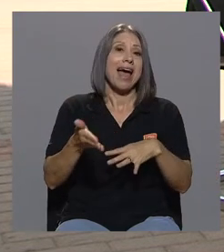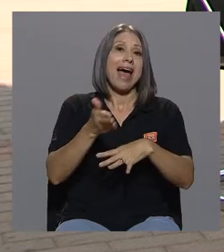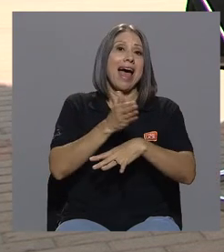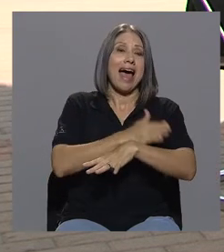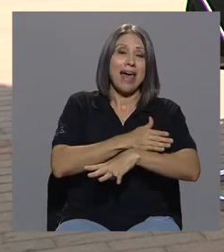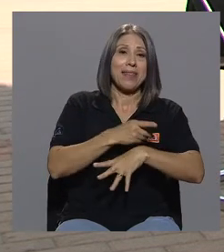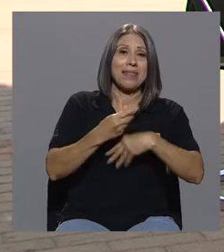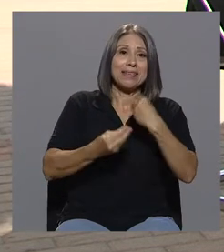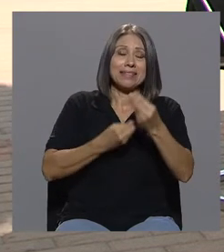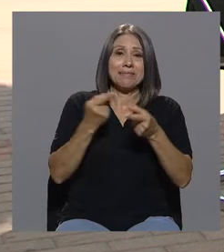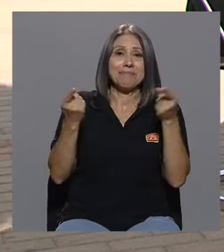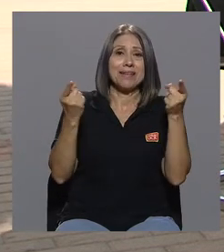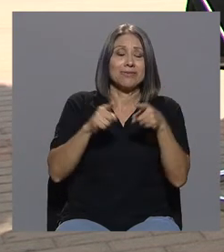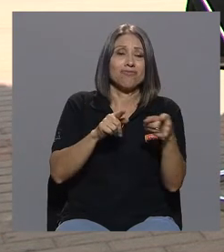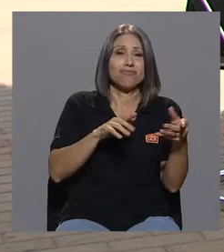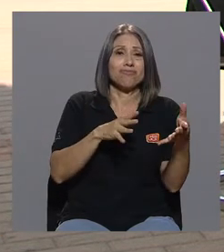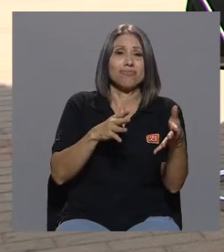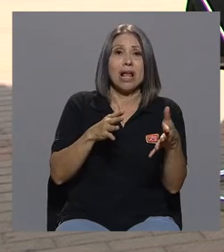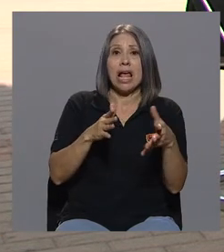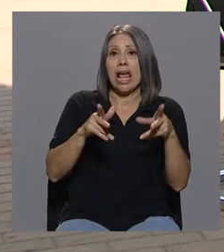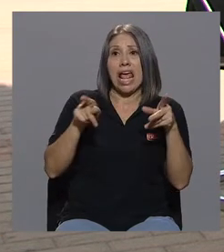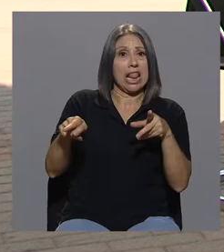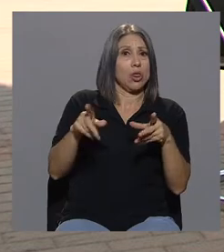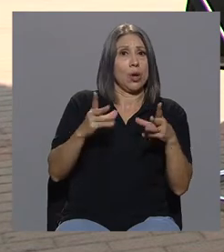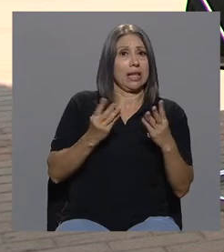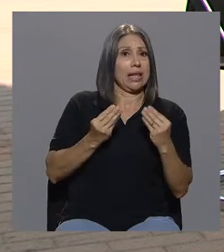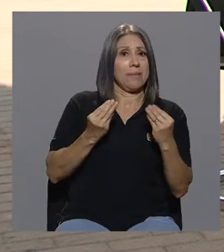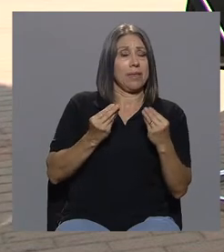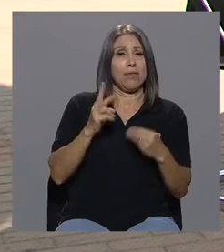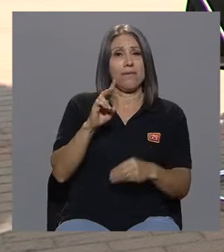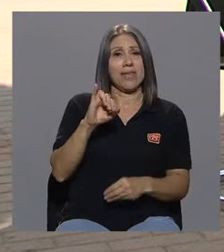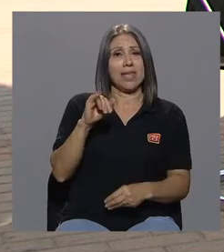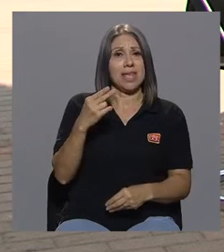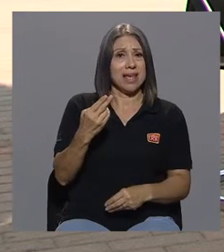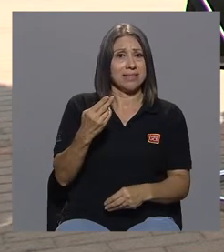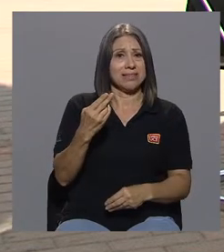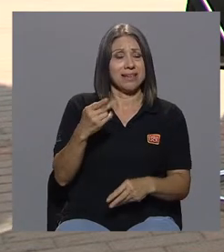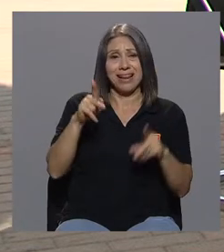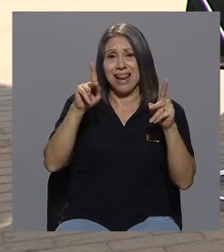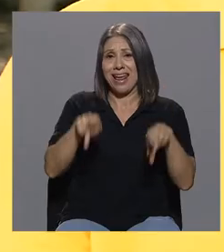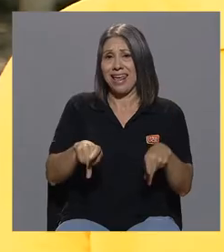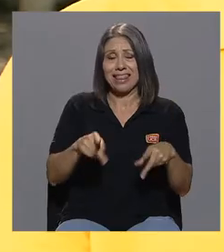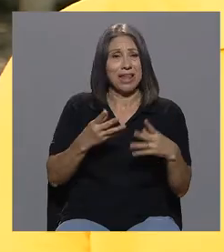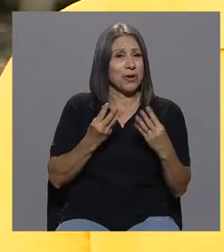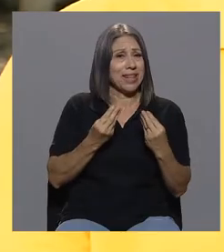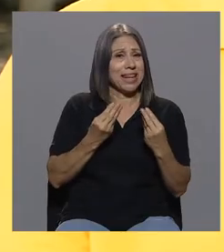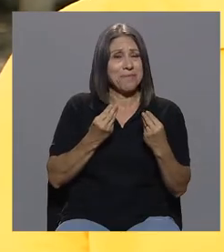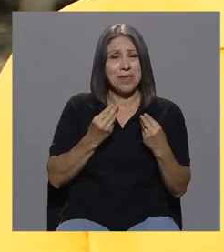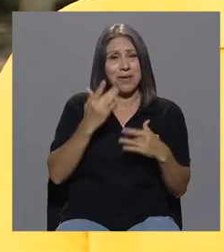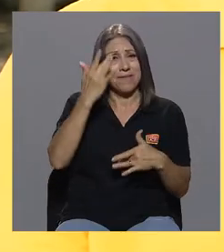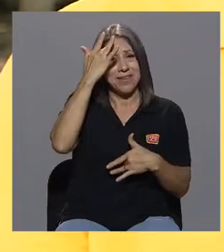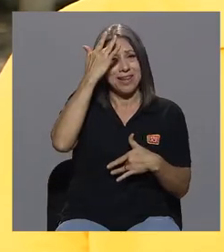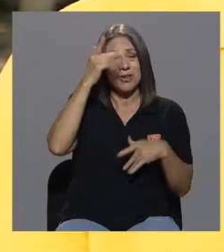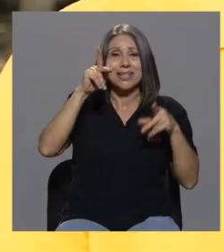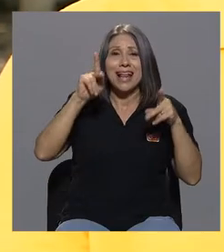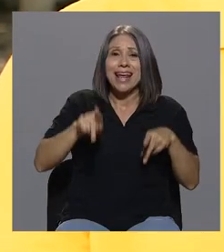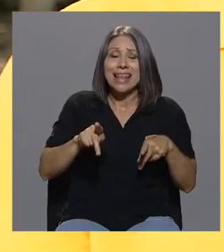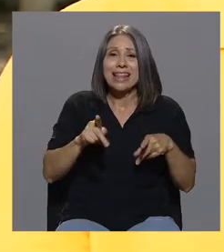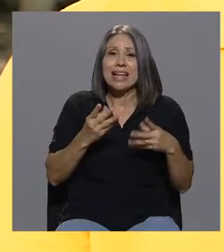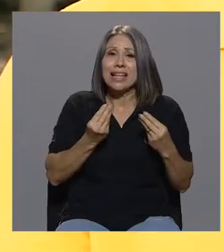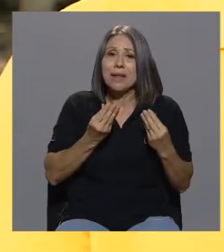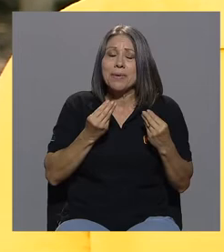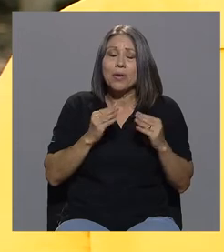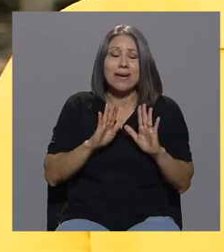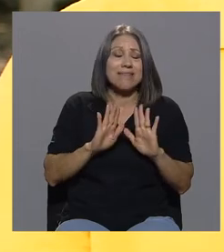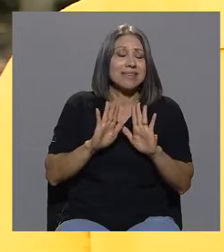La gente no le tiene miedo al virus. La gente le tiene miedo al rechazo y a la exclusión. Y en ese